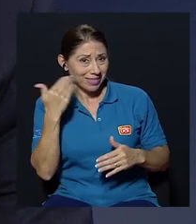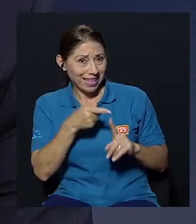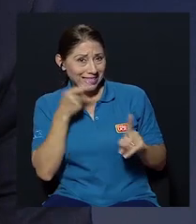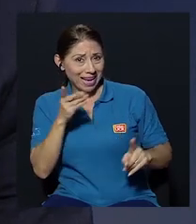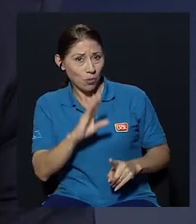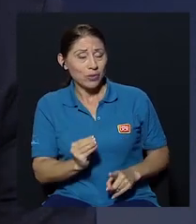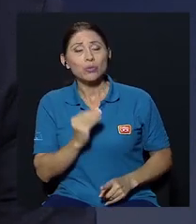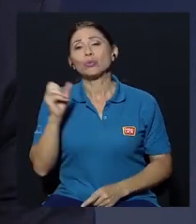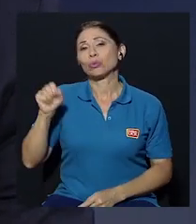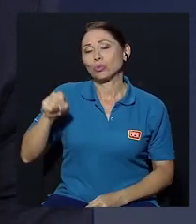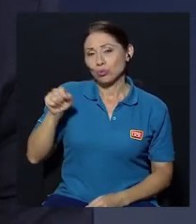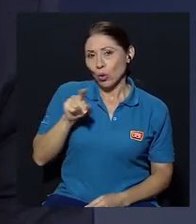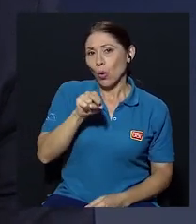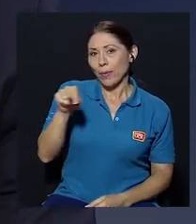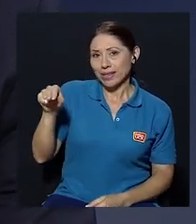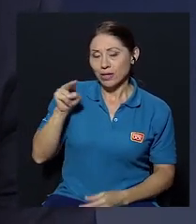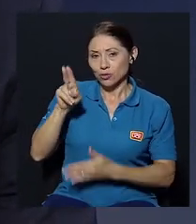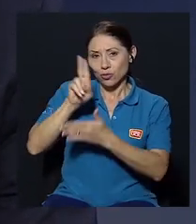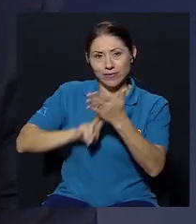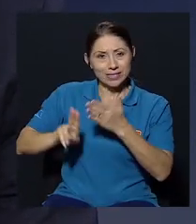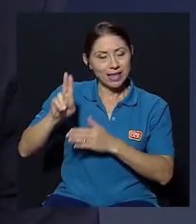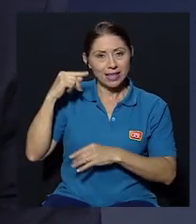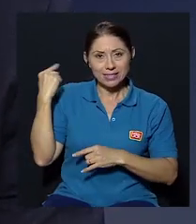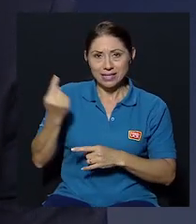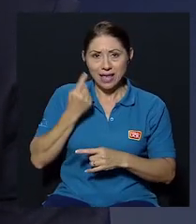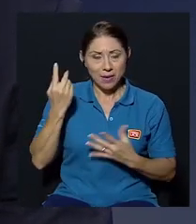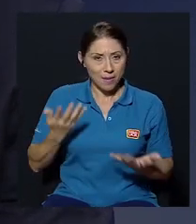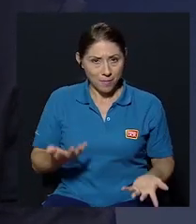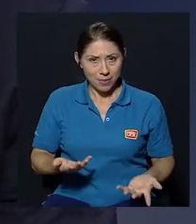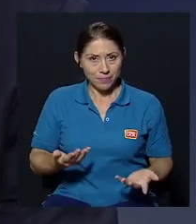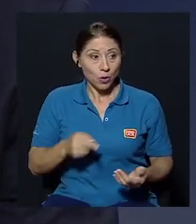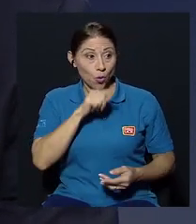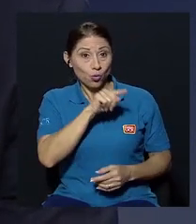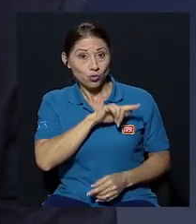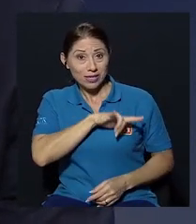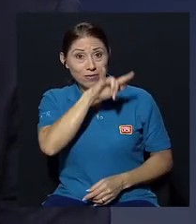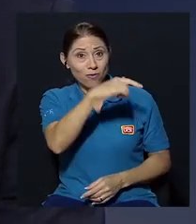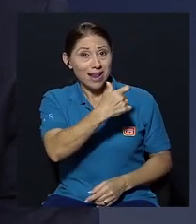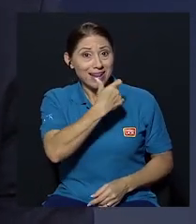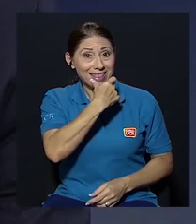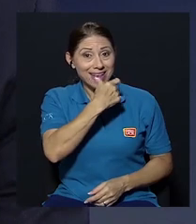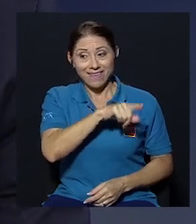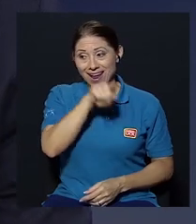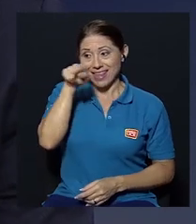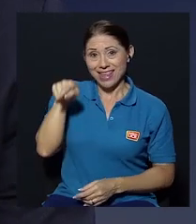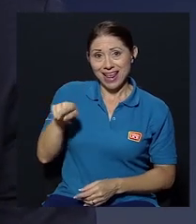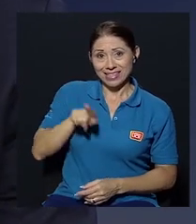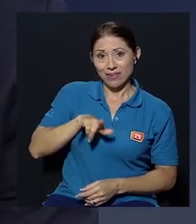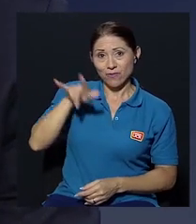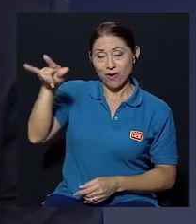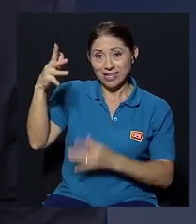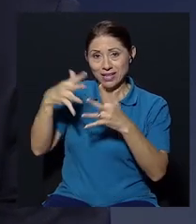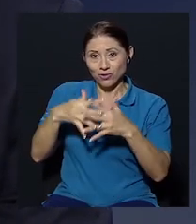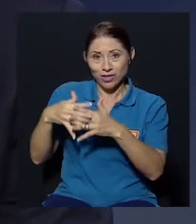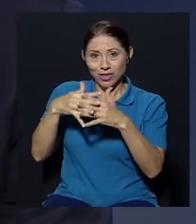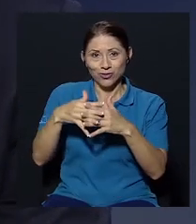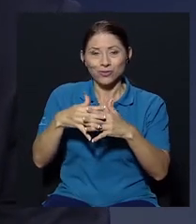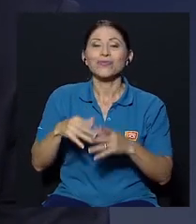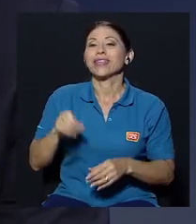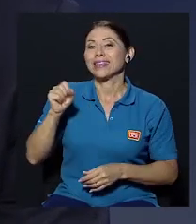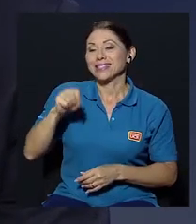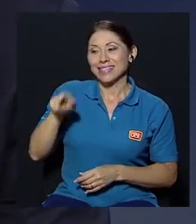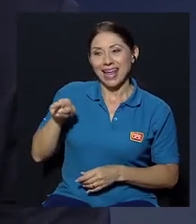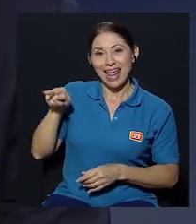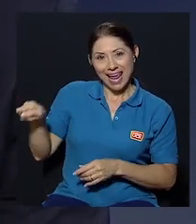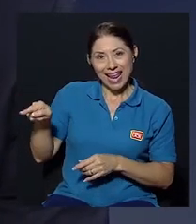compañeros de la universidad todo el tiempo usted se fue a Inglaterra o a Estados Unidos ellos venían de un grupo de estudio que tenían